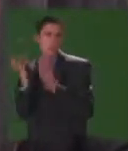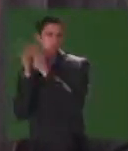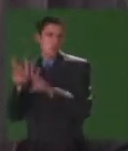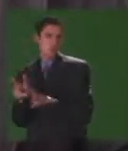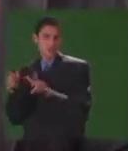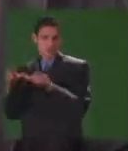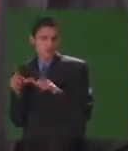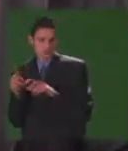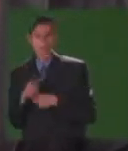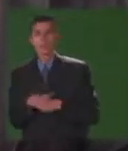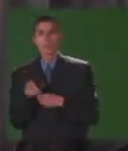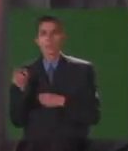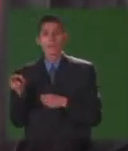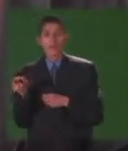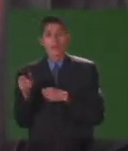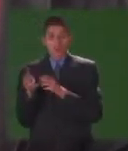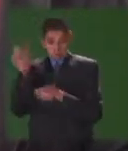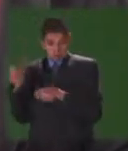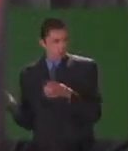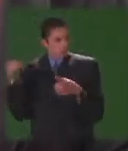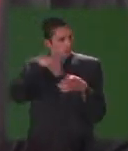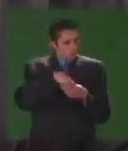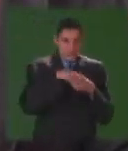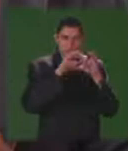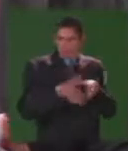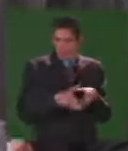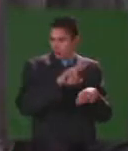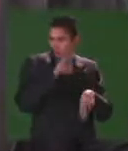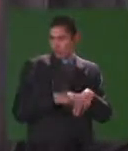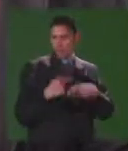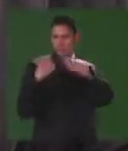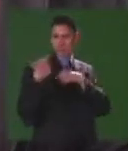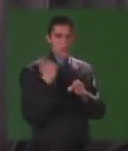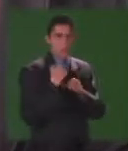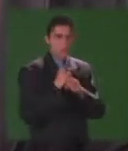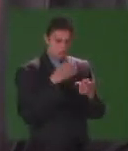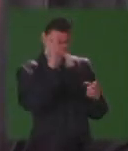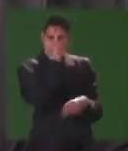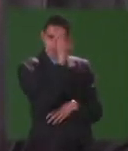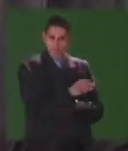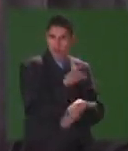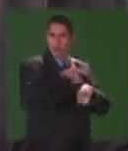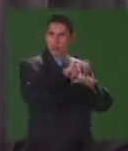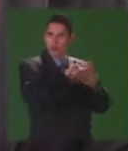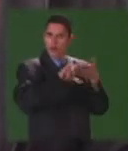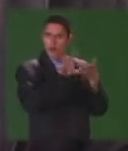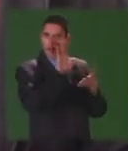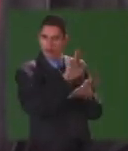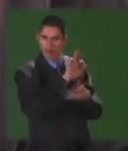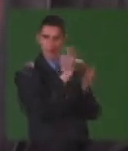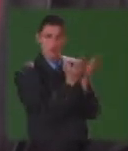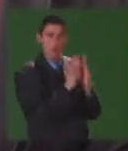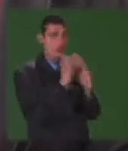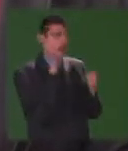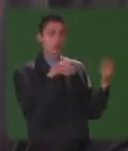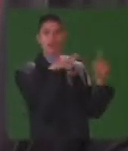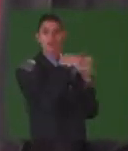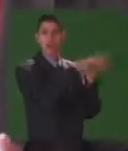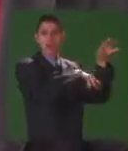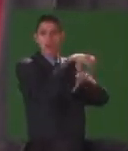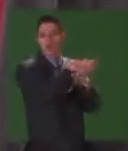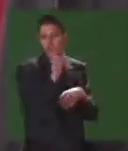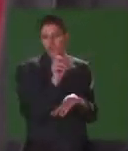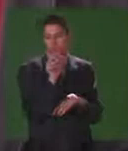se ubican en el horario de la institución la idea es no precisamente perder el orden y la organización que ellos tienen entonces